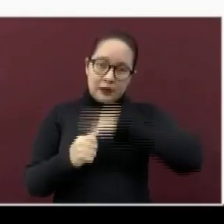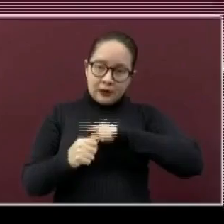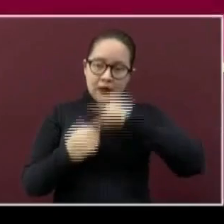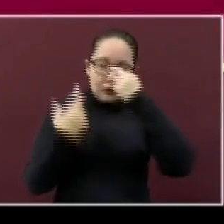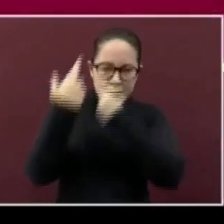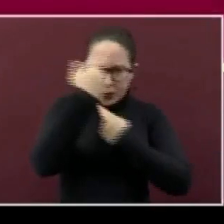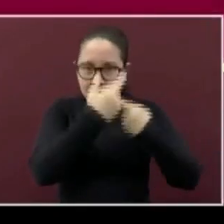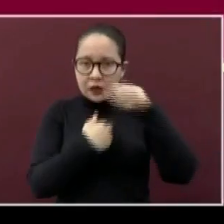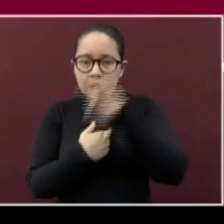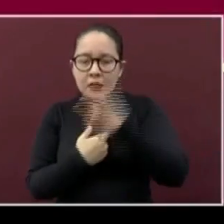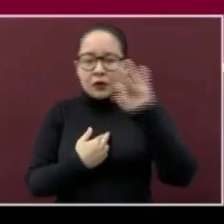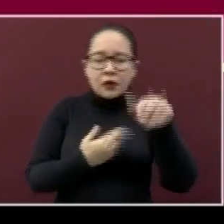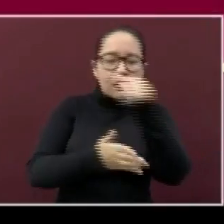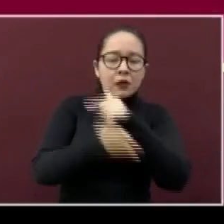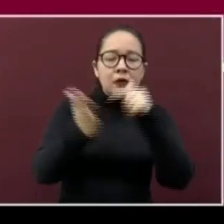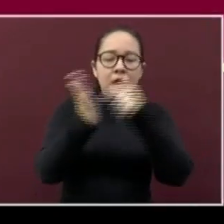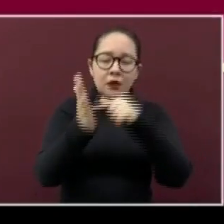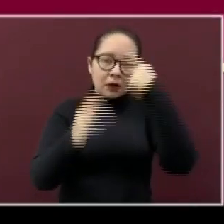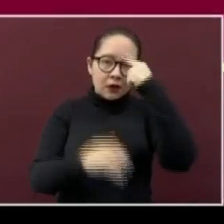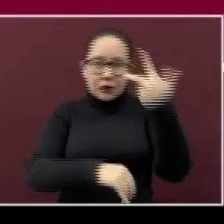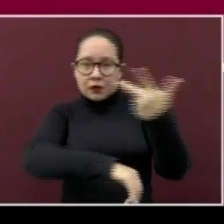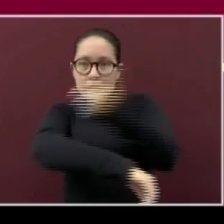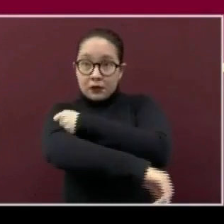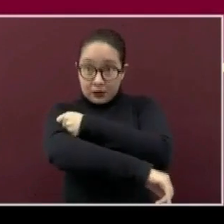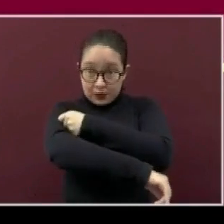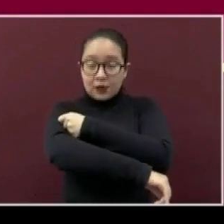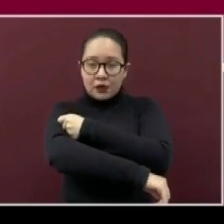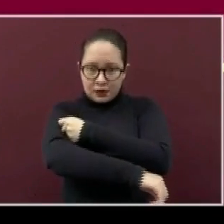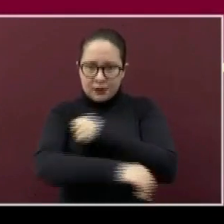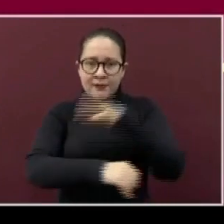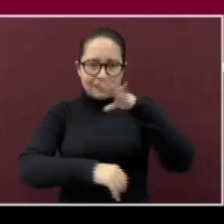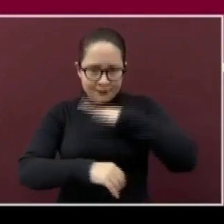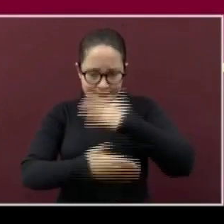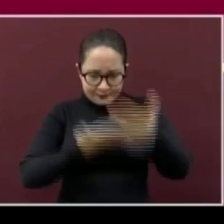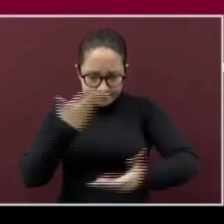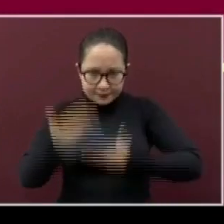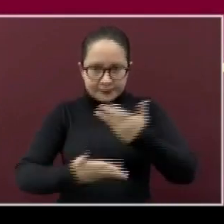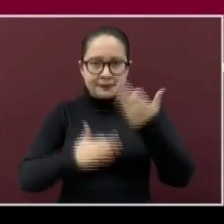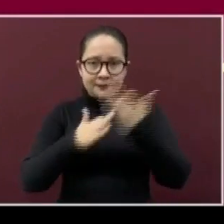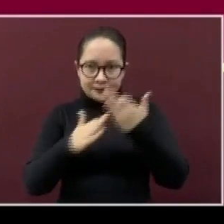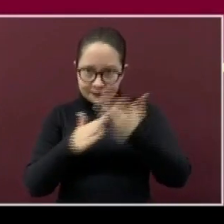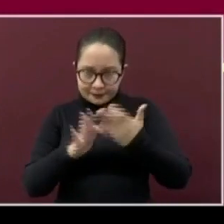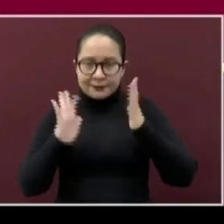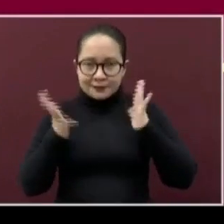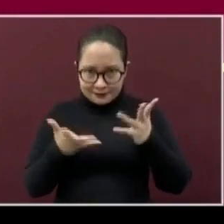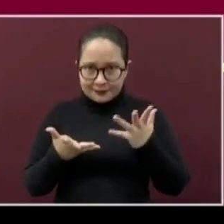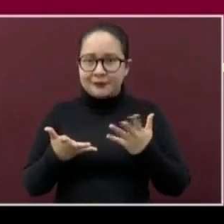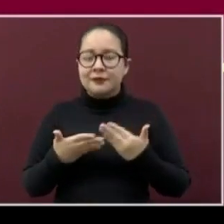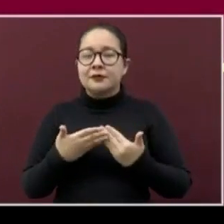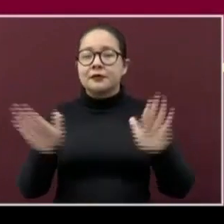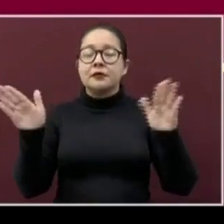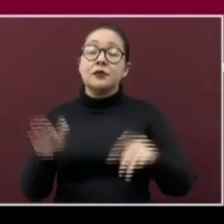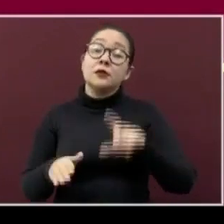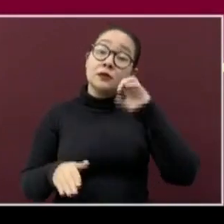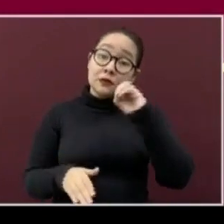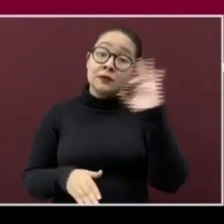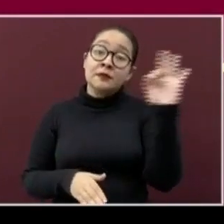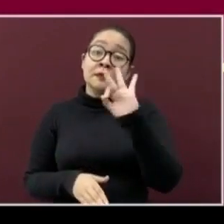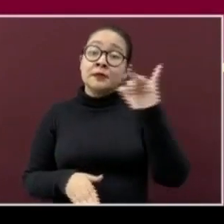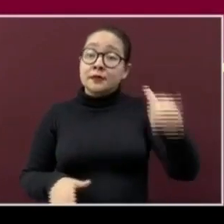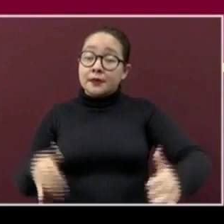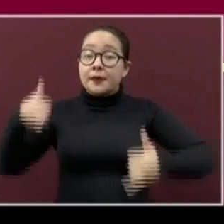jornadas de vacunación que están disponibles en este momento o bien en el